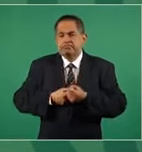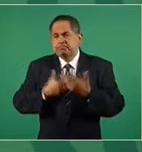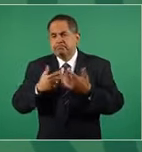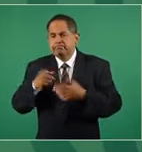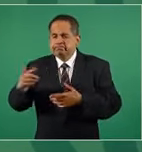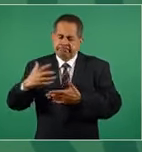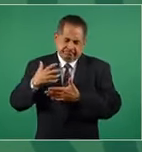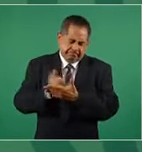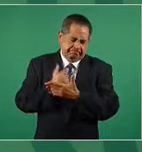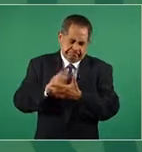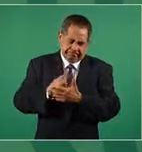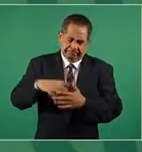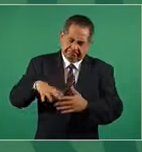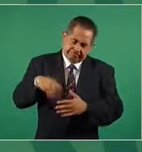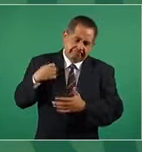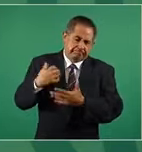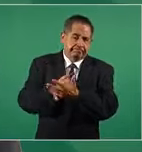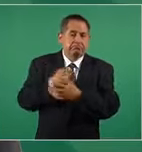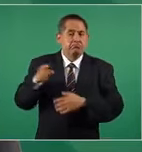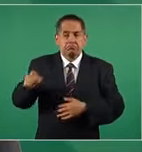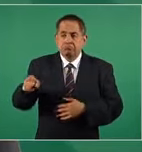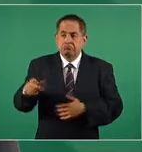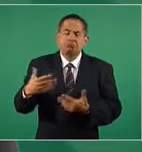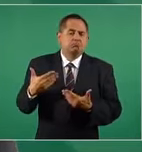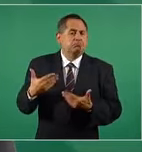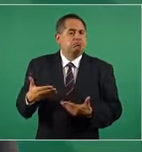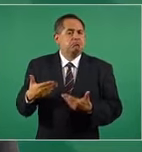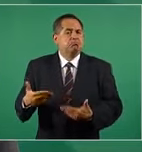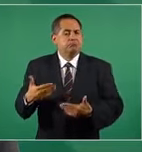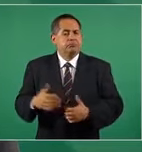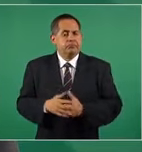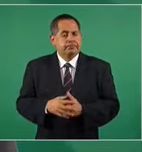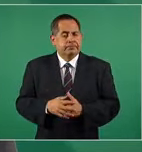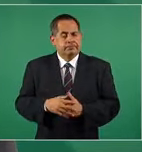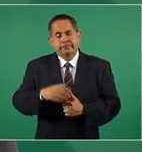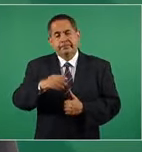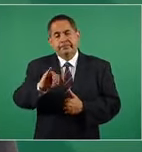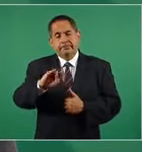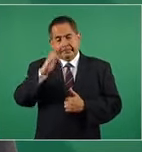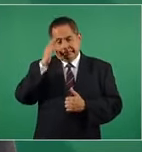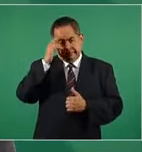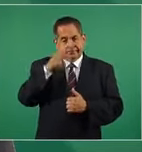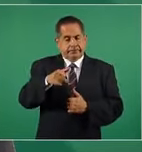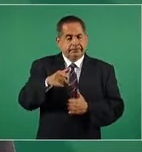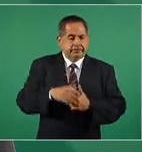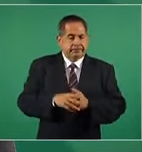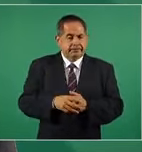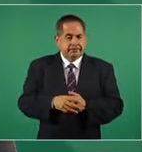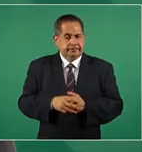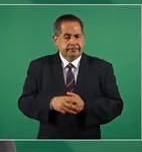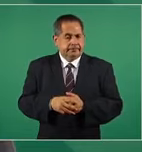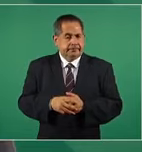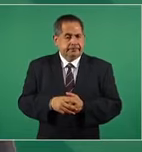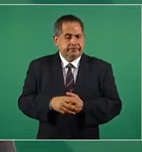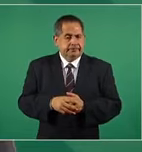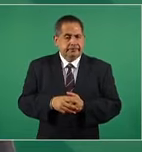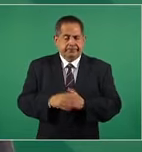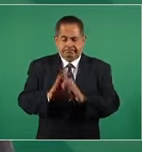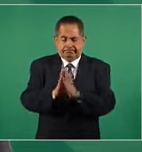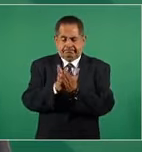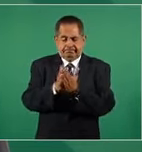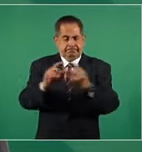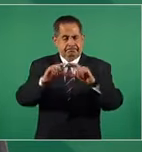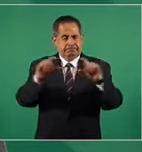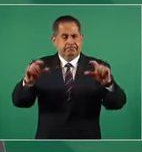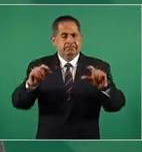y que recuerden el título del libro de